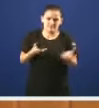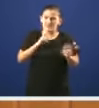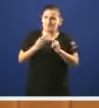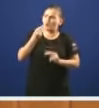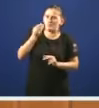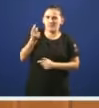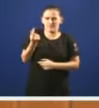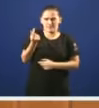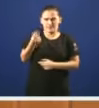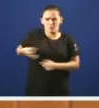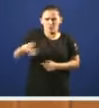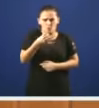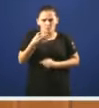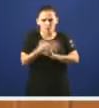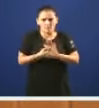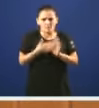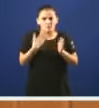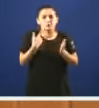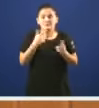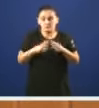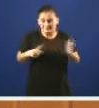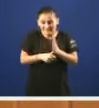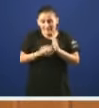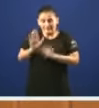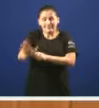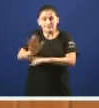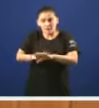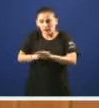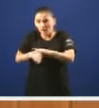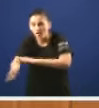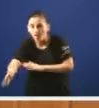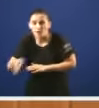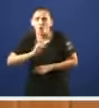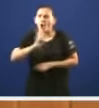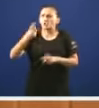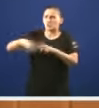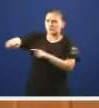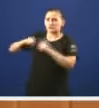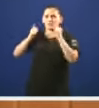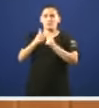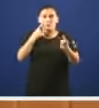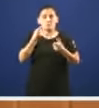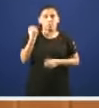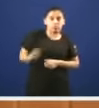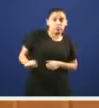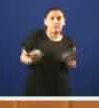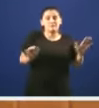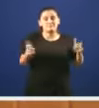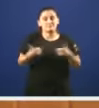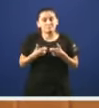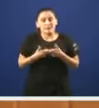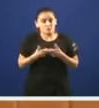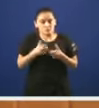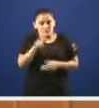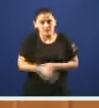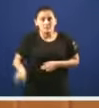utilización fundamentalmente de documentos de identidade a hora de poder acceder e outros elementos de control non cumpliron pero xa digo